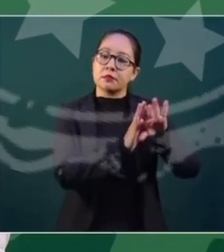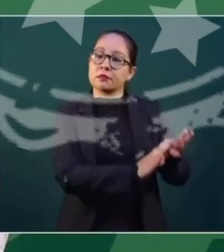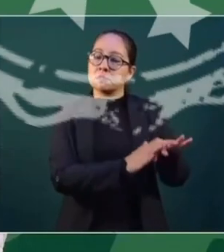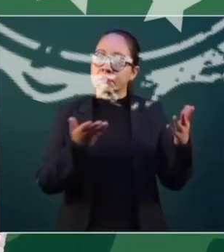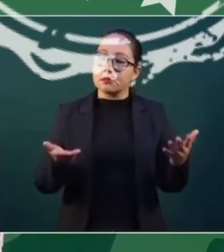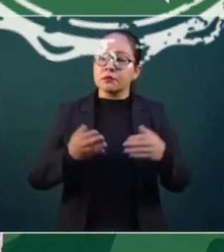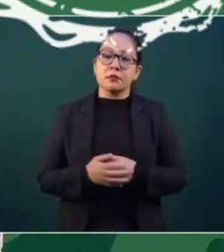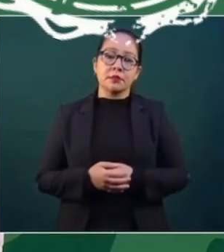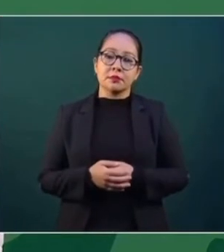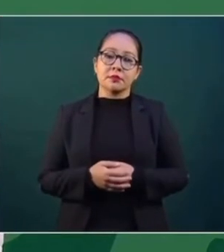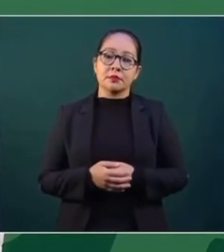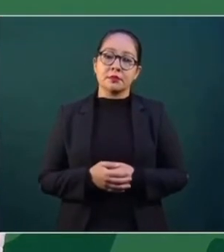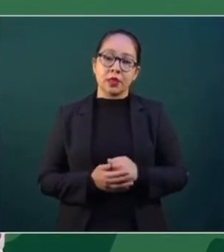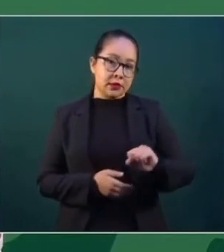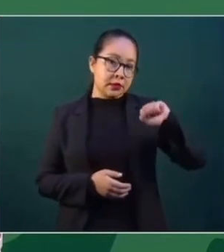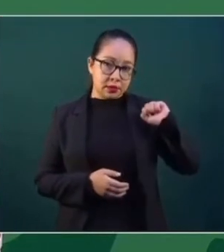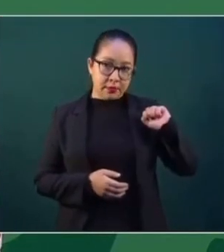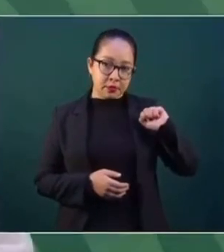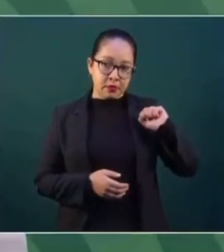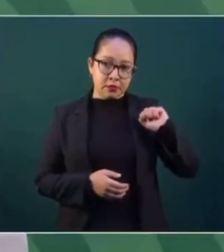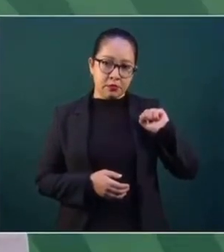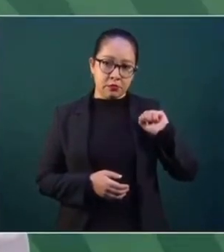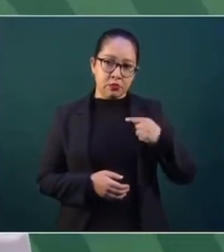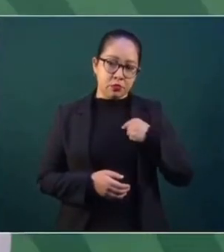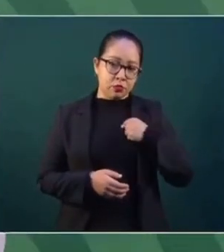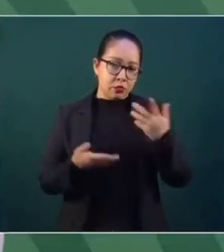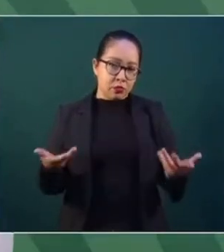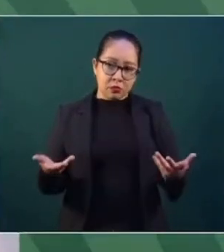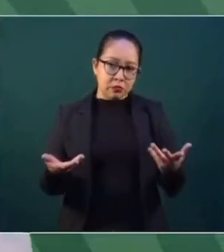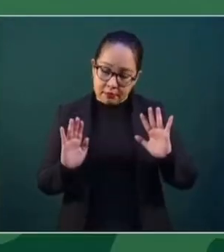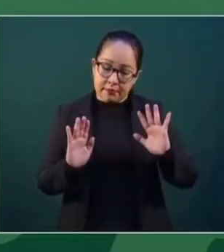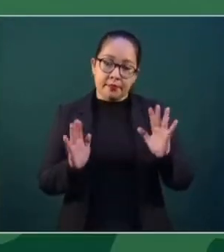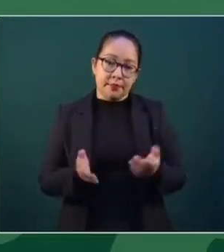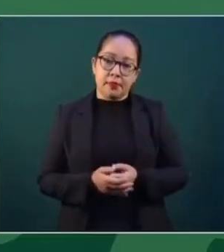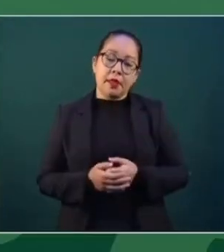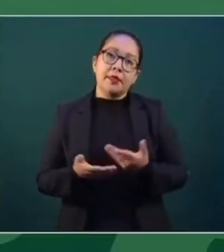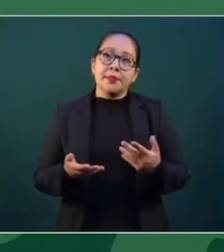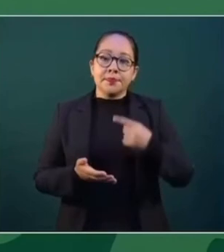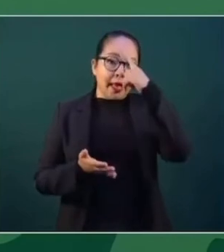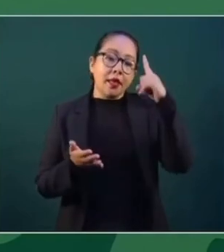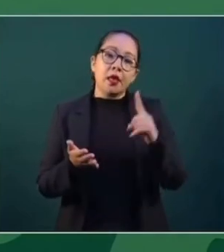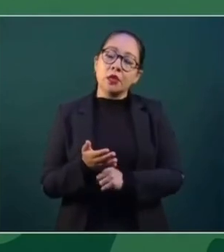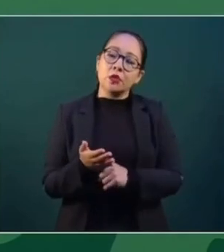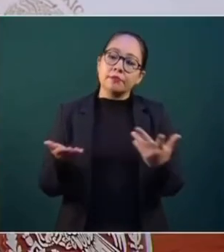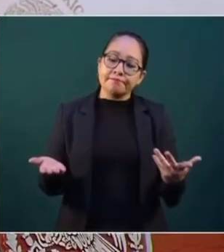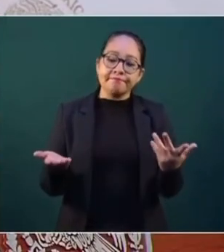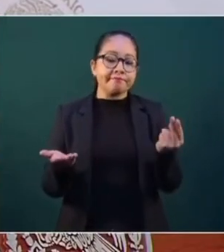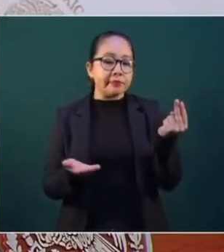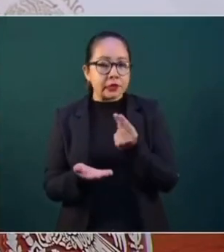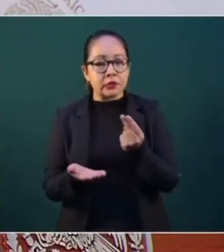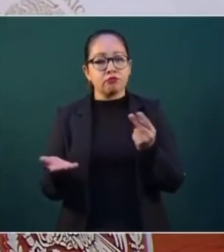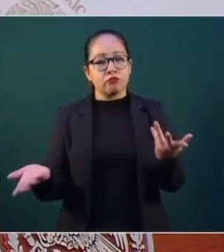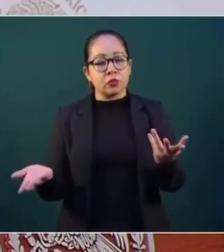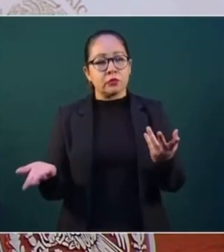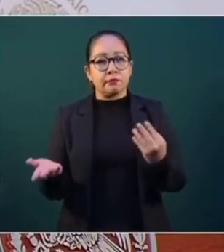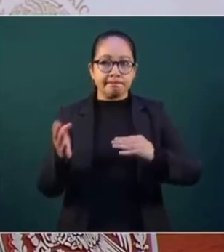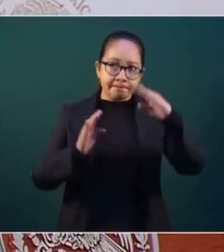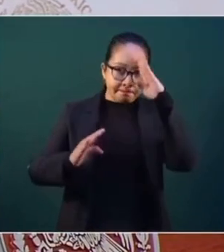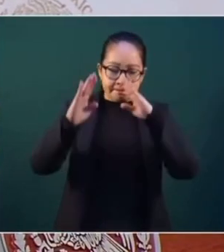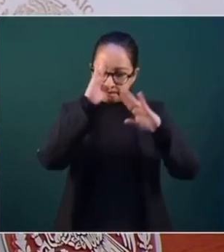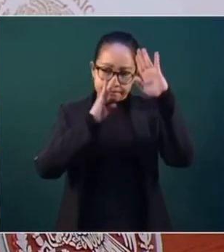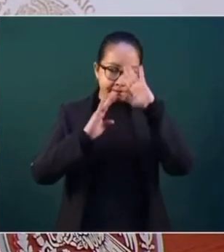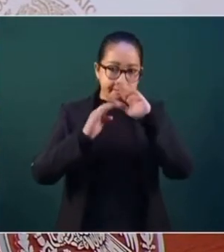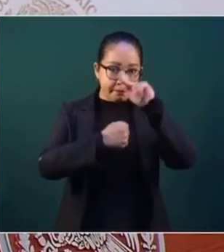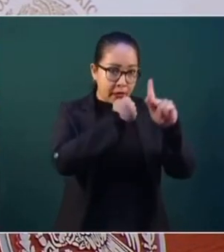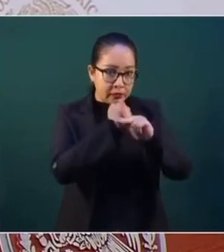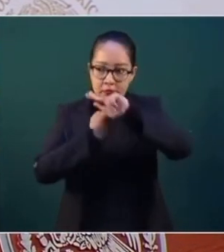Mi planteamiento del sábado, yo ya no quiero repetirlo, creo que se debe buscar una nueva relación entre